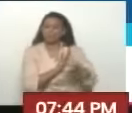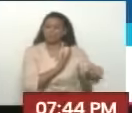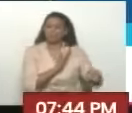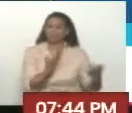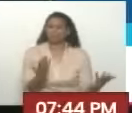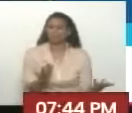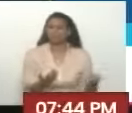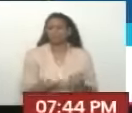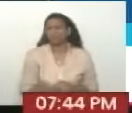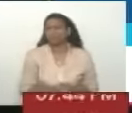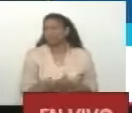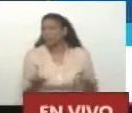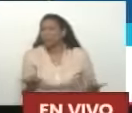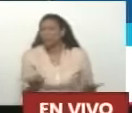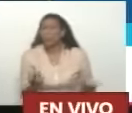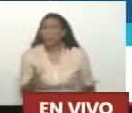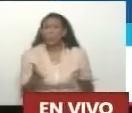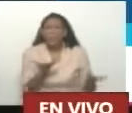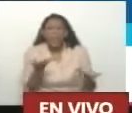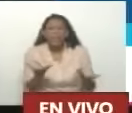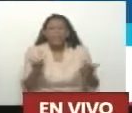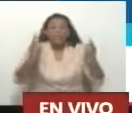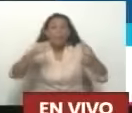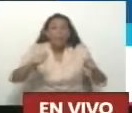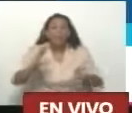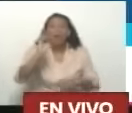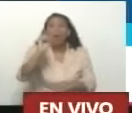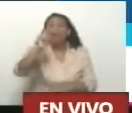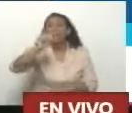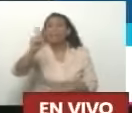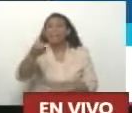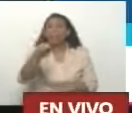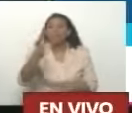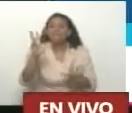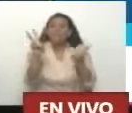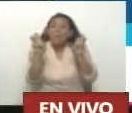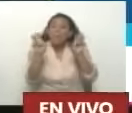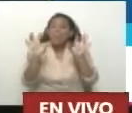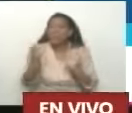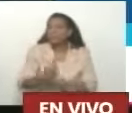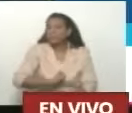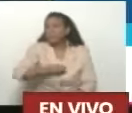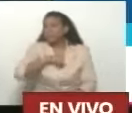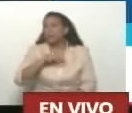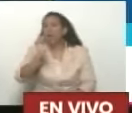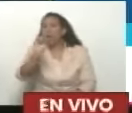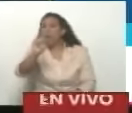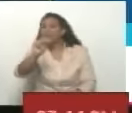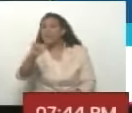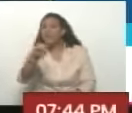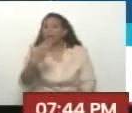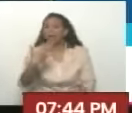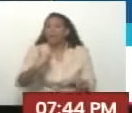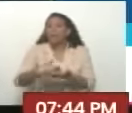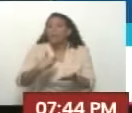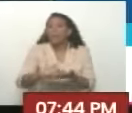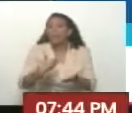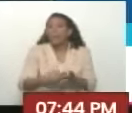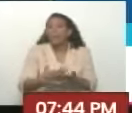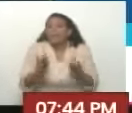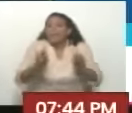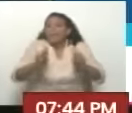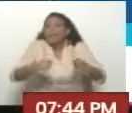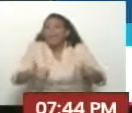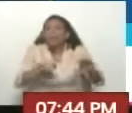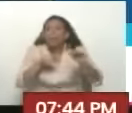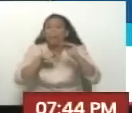Muchas veces A través de Famosas ONG Esas pruebas Que se han